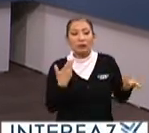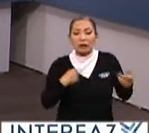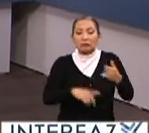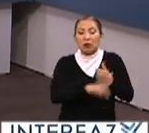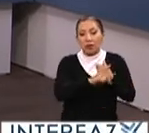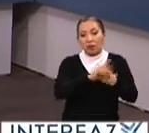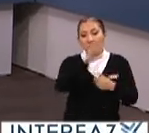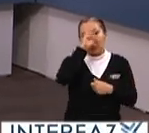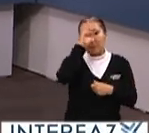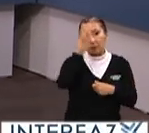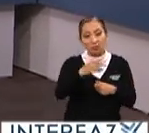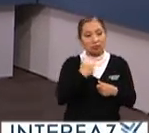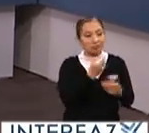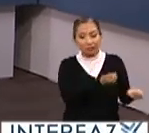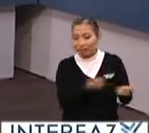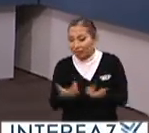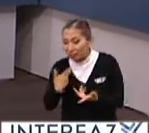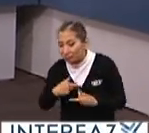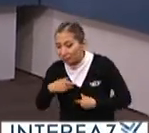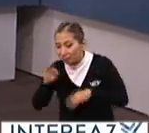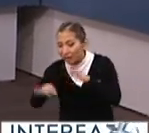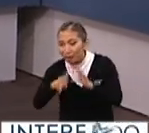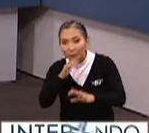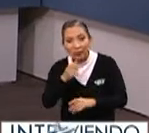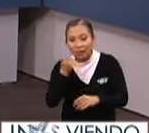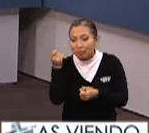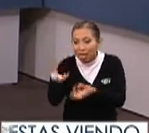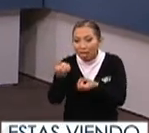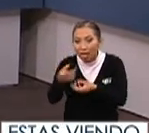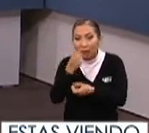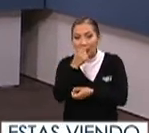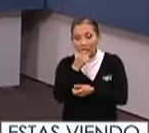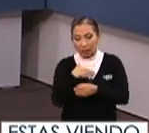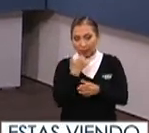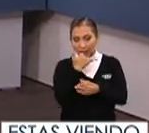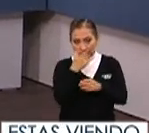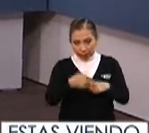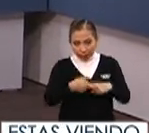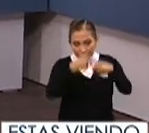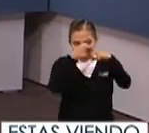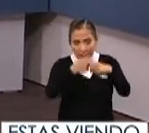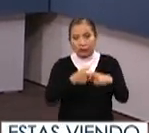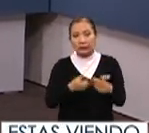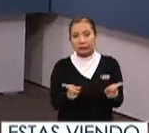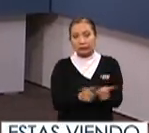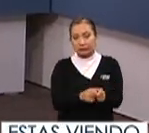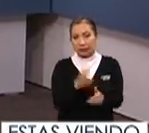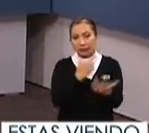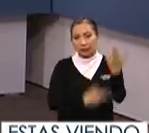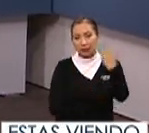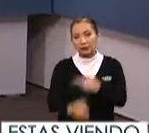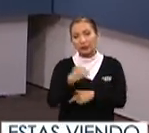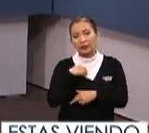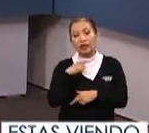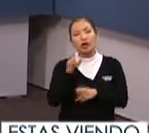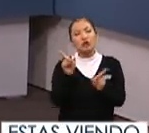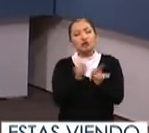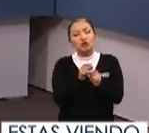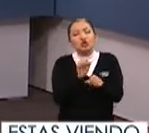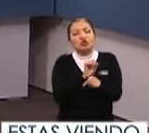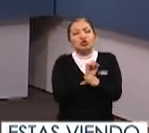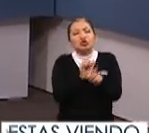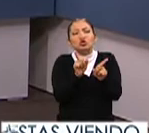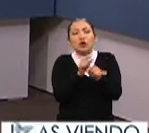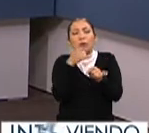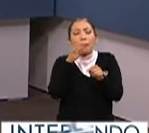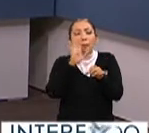problema para tratar estas infecciones si nos lo permite doctor Ana Cris vamos a hacer una breve pausa y regresamos con usted solamente para que